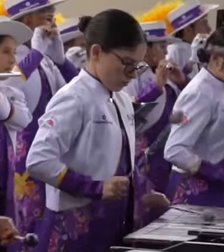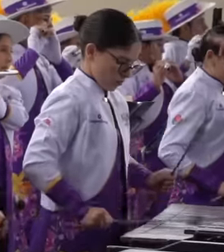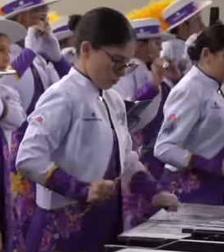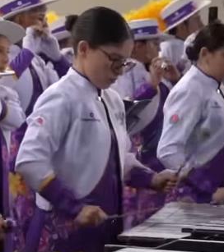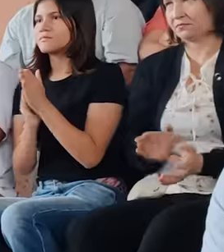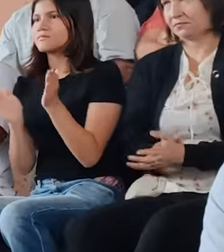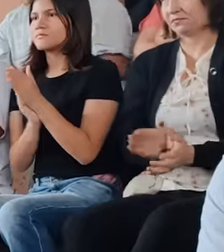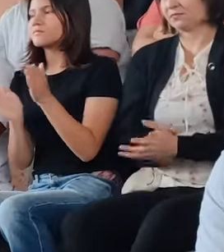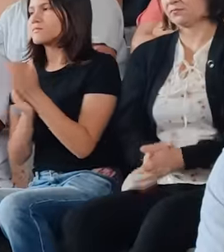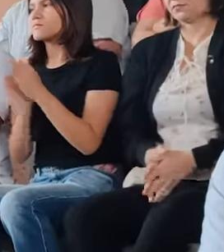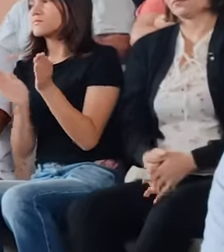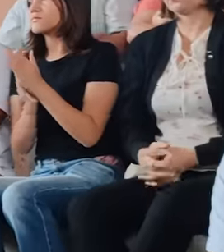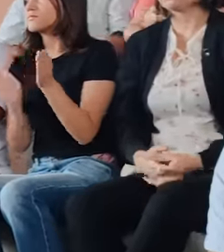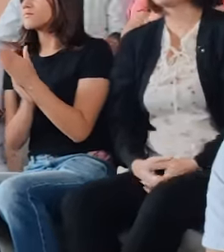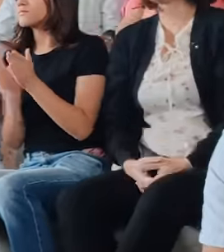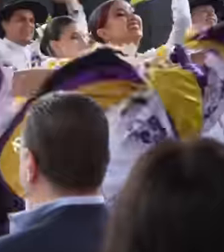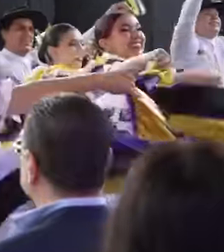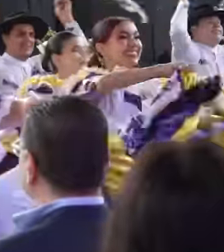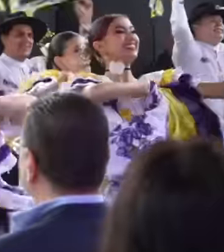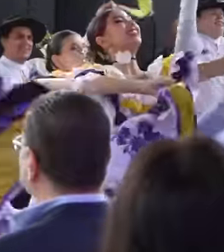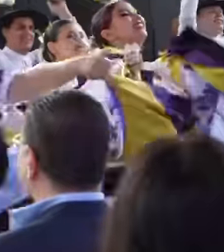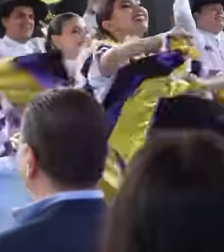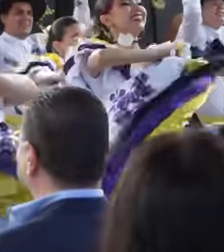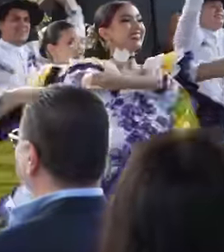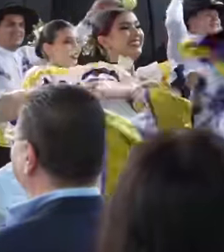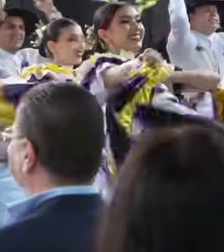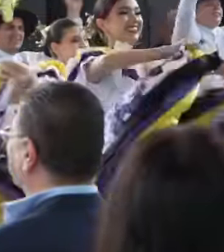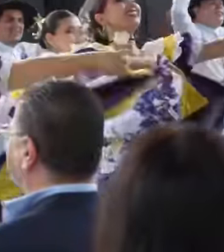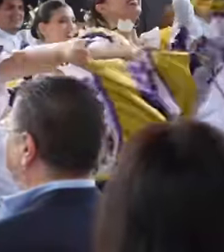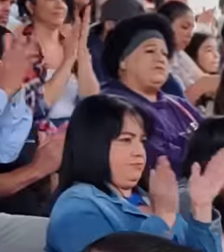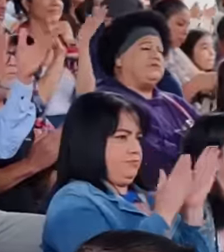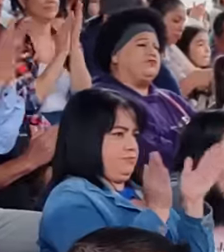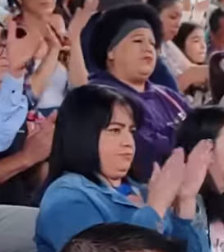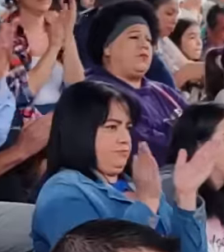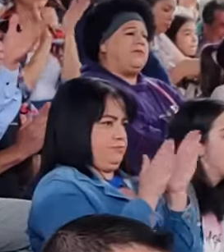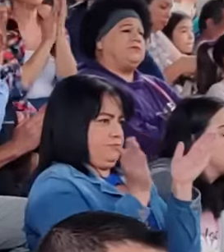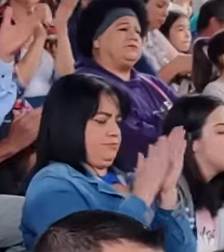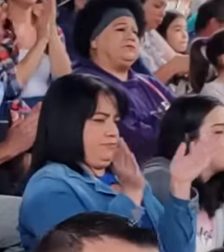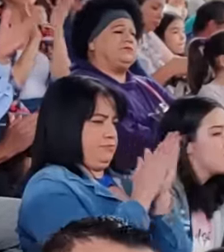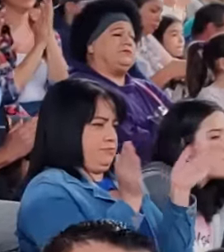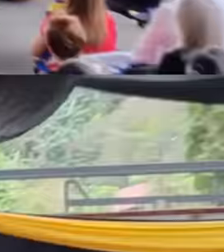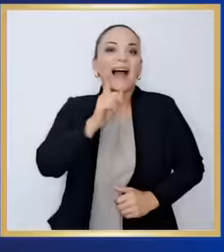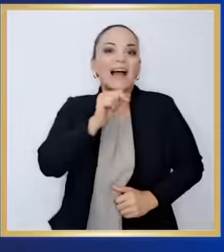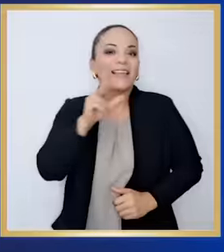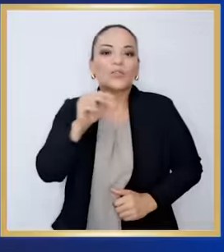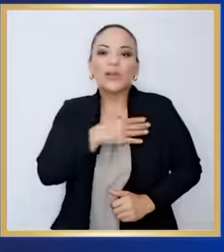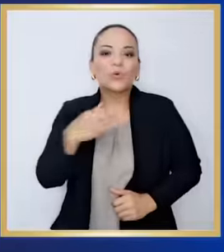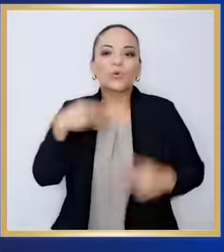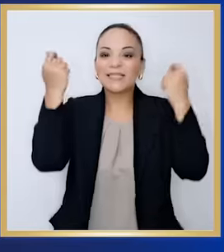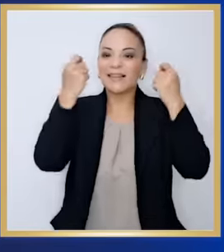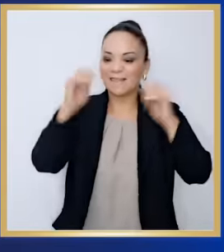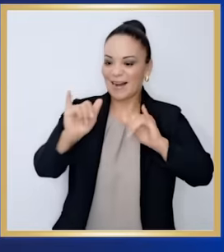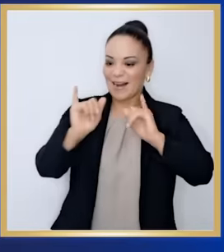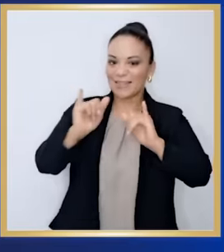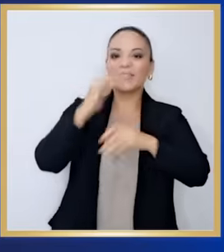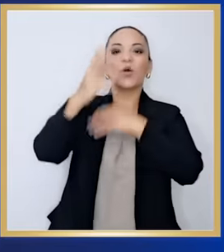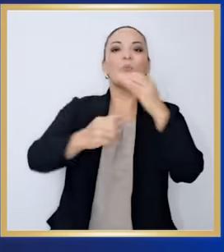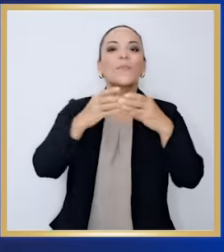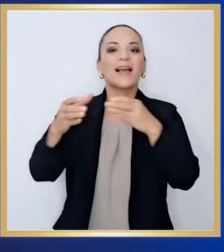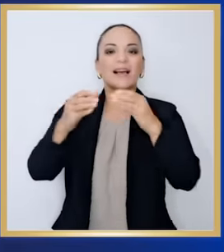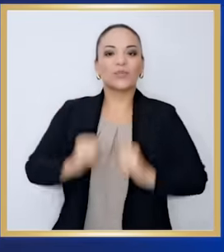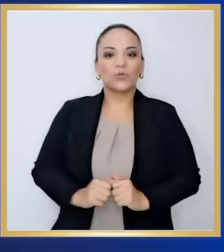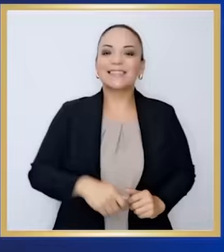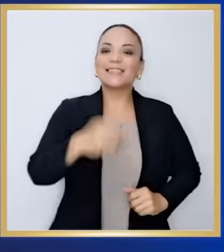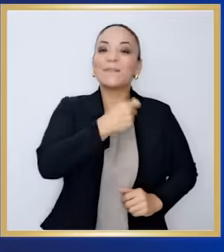¡Feliz cumpleaños Acosta! ¡Feliz cumpleaños! ¿A quién no le gustaría celebrar